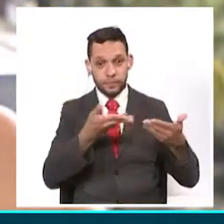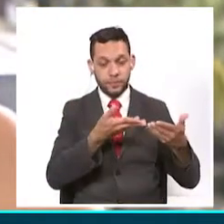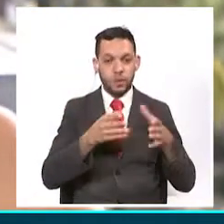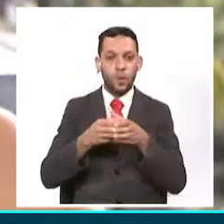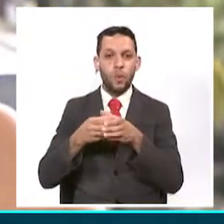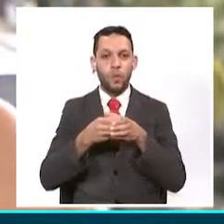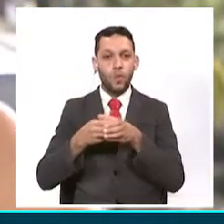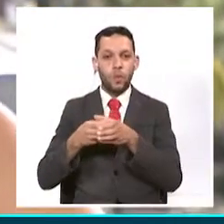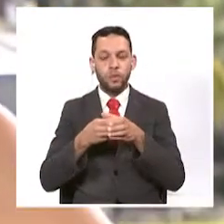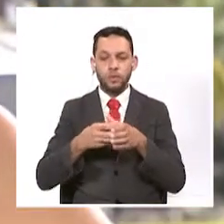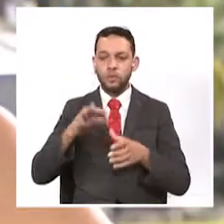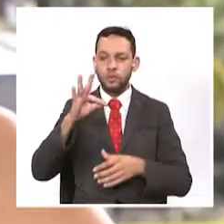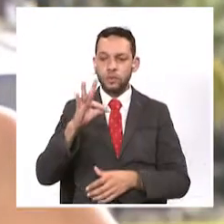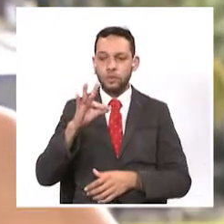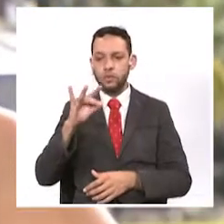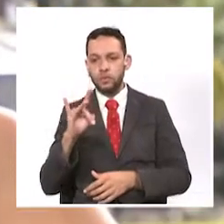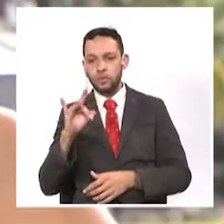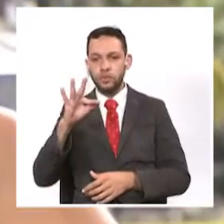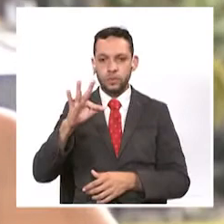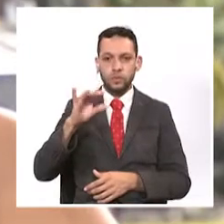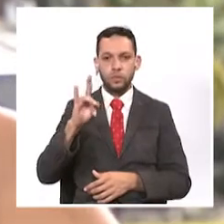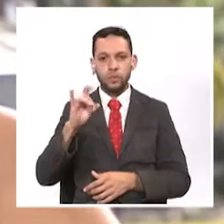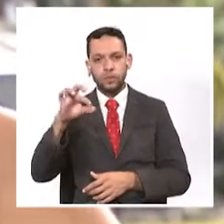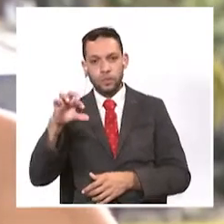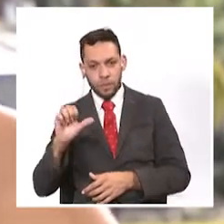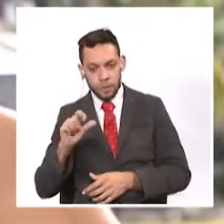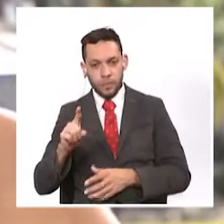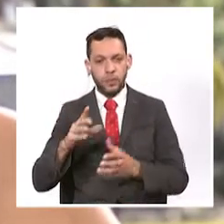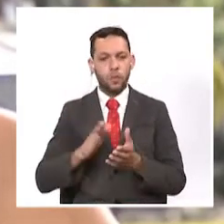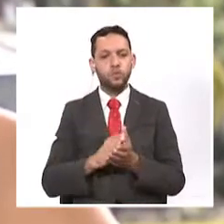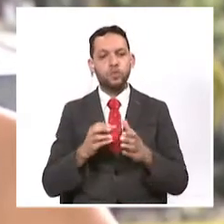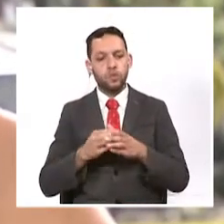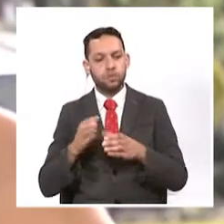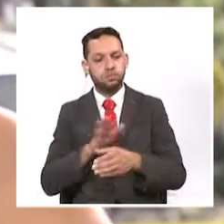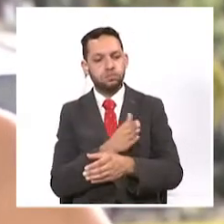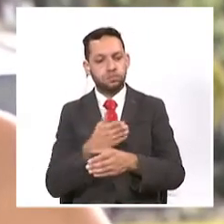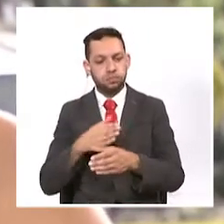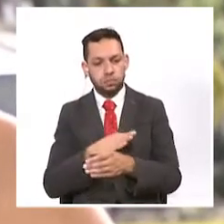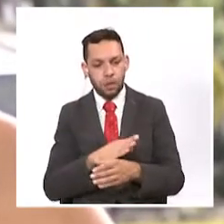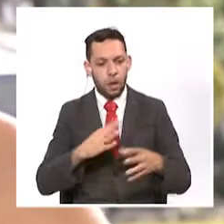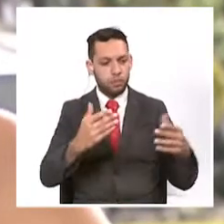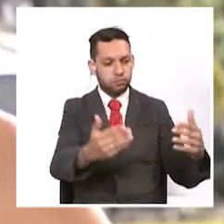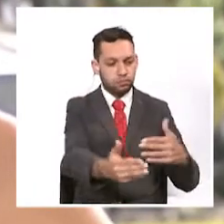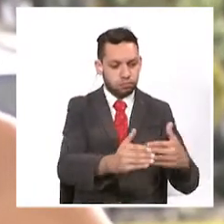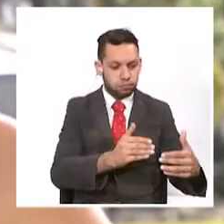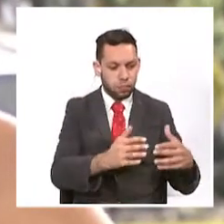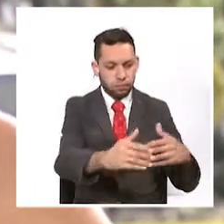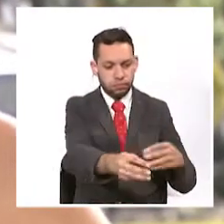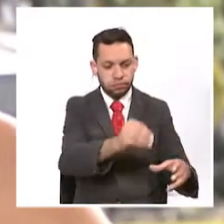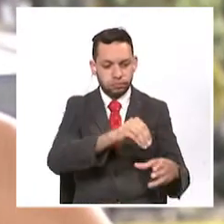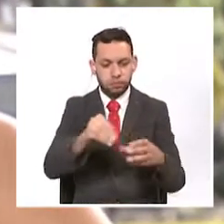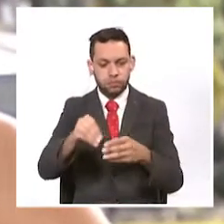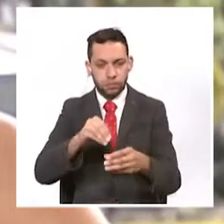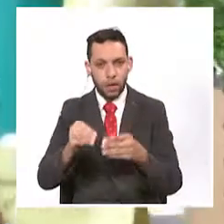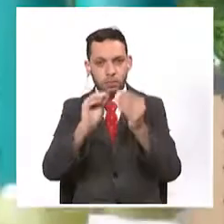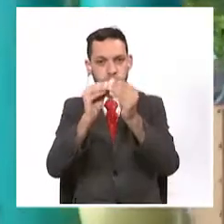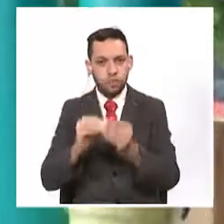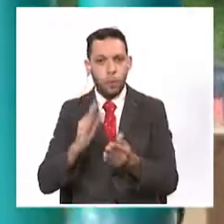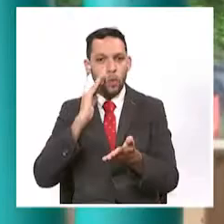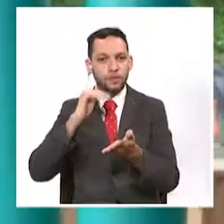agrupación Tutupá está conformada por un ensamble de percusión en el que utilizan materiales reciclables para hacer su música.